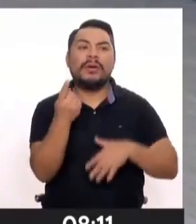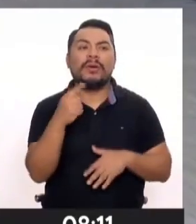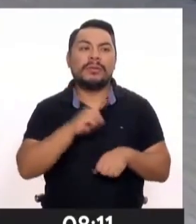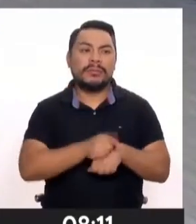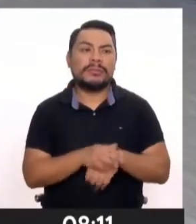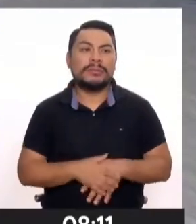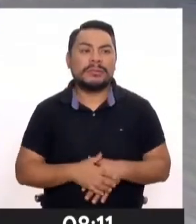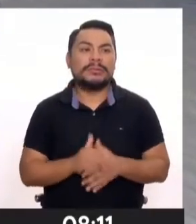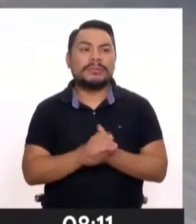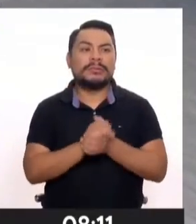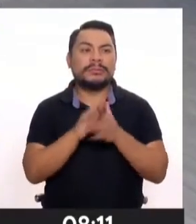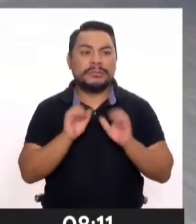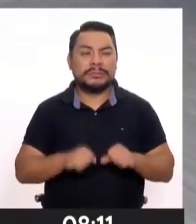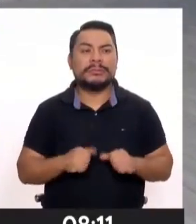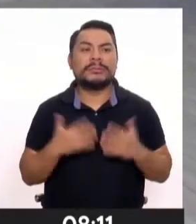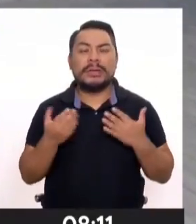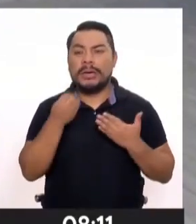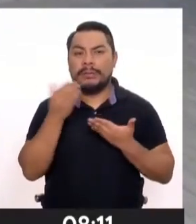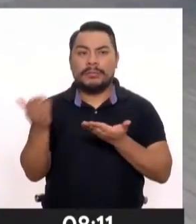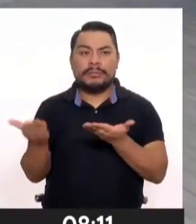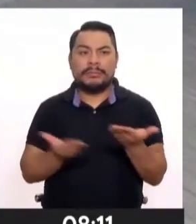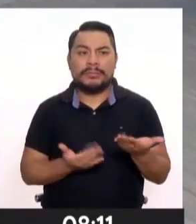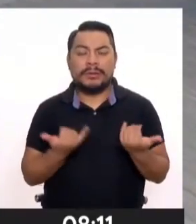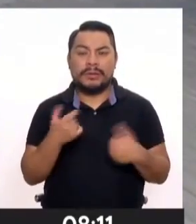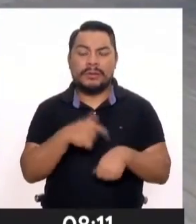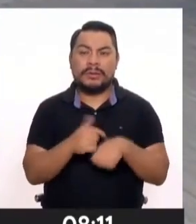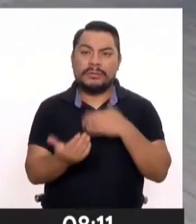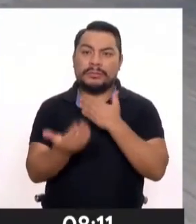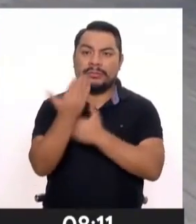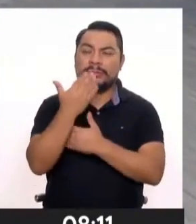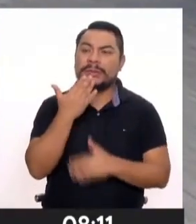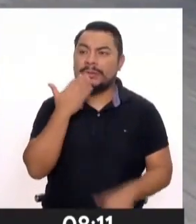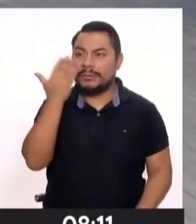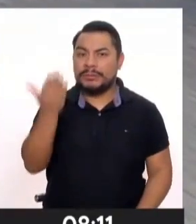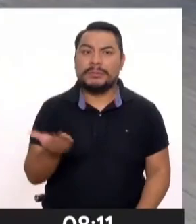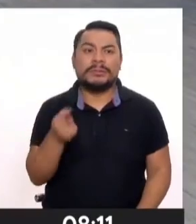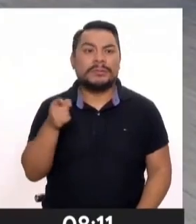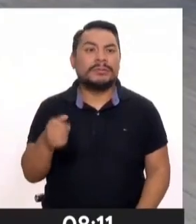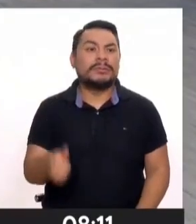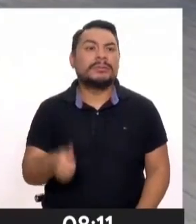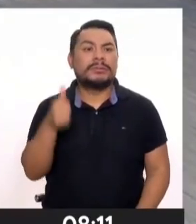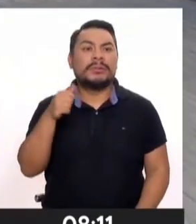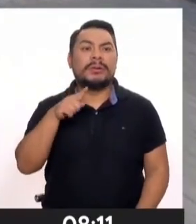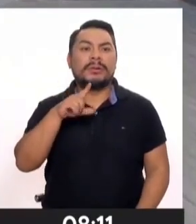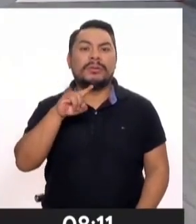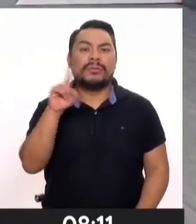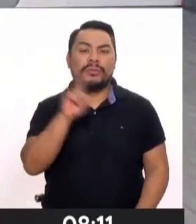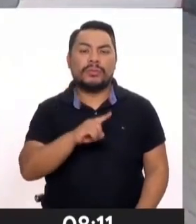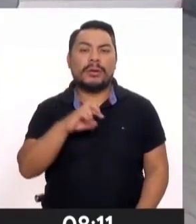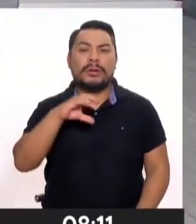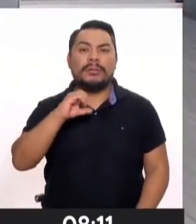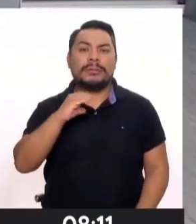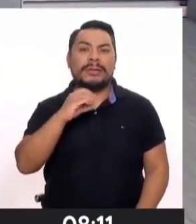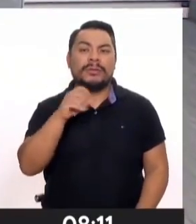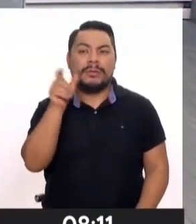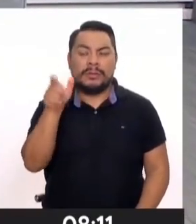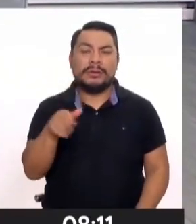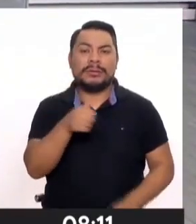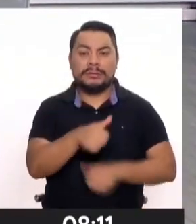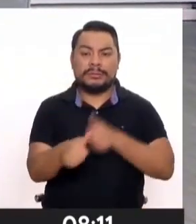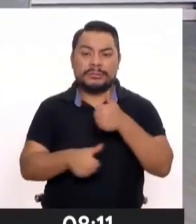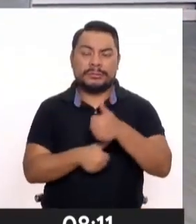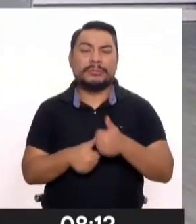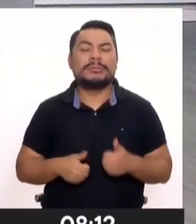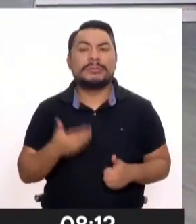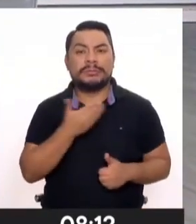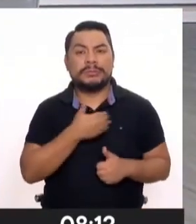Hola amigos, vamos a dar la bienvenida a esta hora de la mañana a la magistrada Luz Pacheco Serga, vicepresidenta